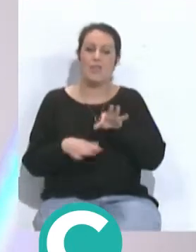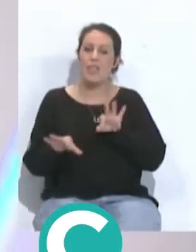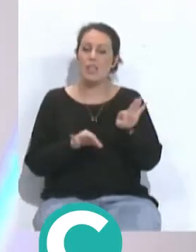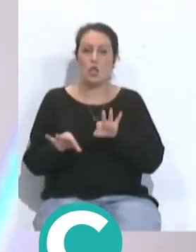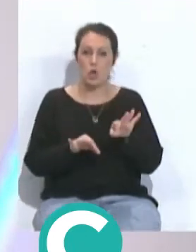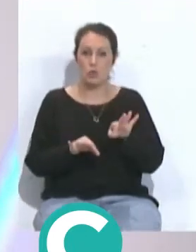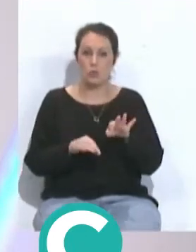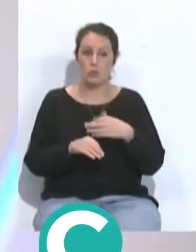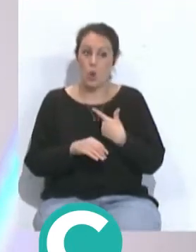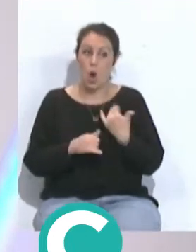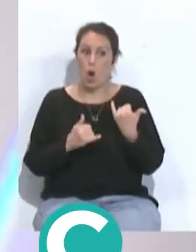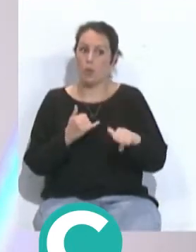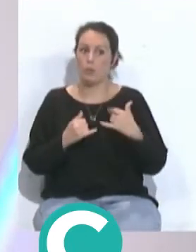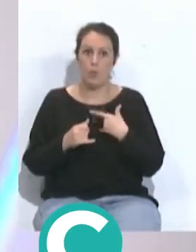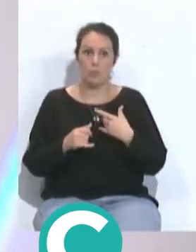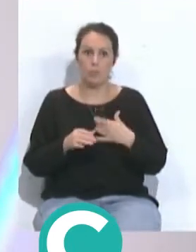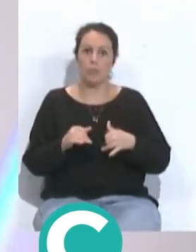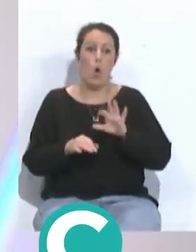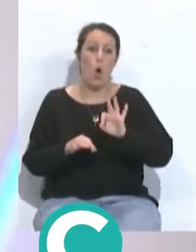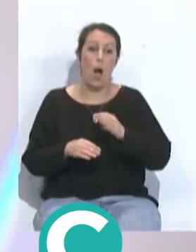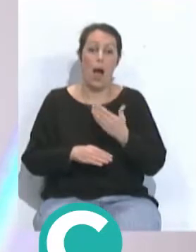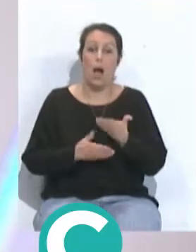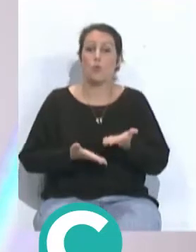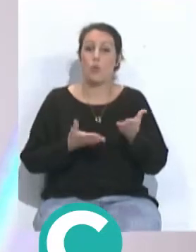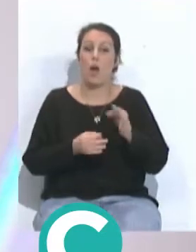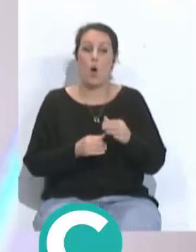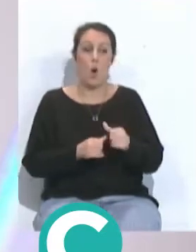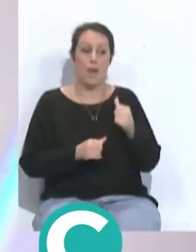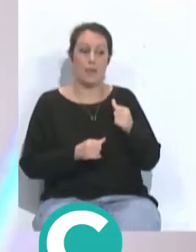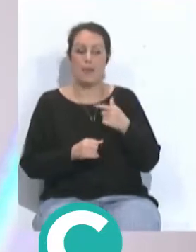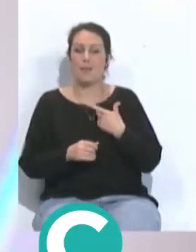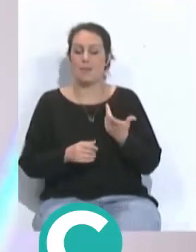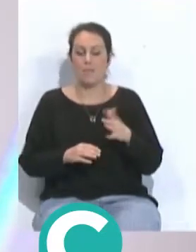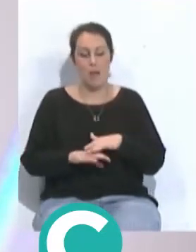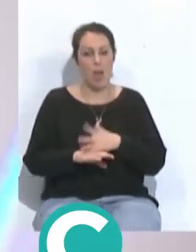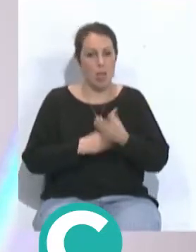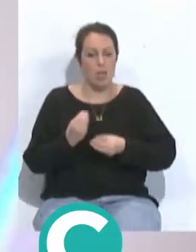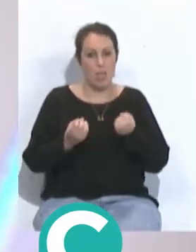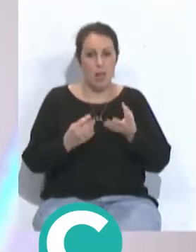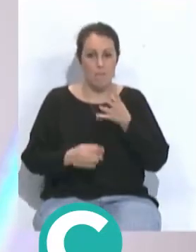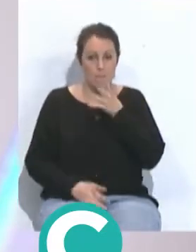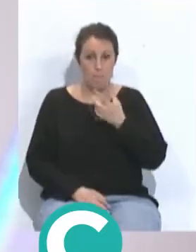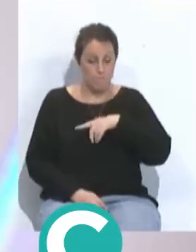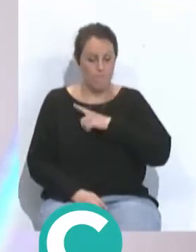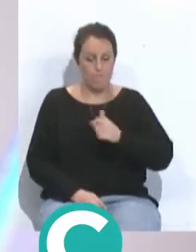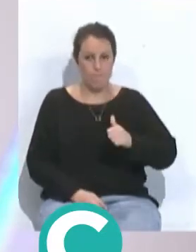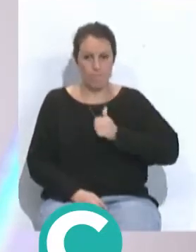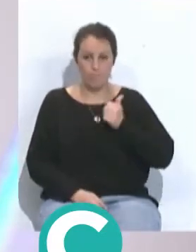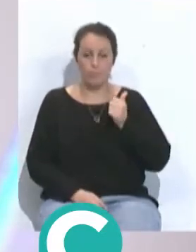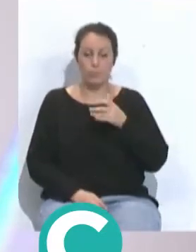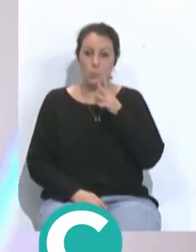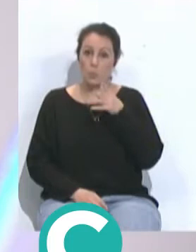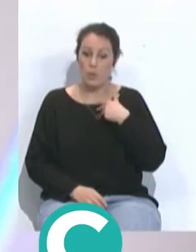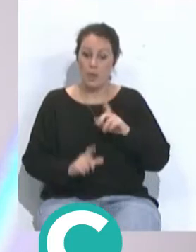decisiones de últimos pases de bien asistencia bien pase atrás de estar bien afortunado en eso porque tendremos nuestras vocaciones porque